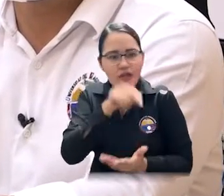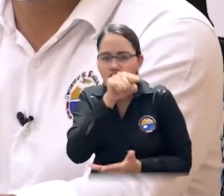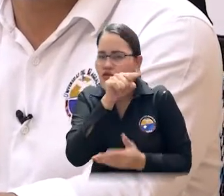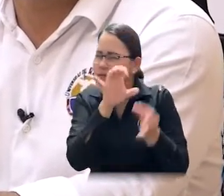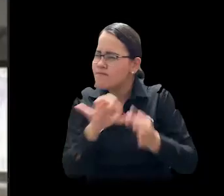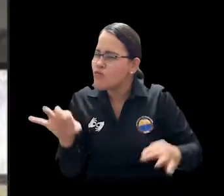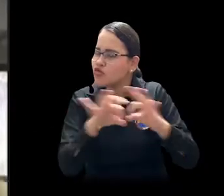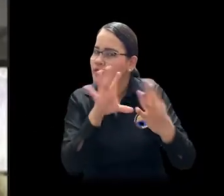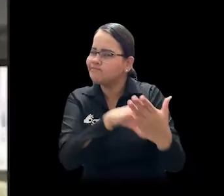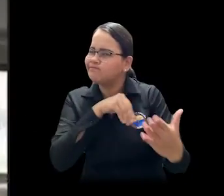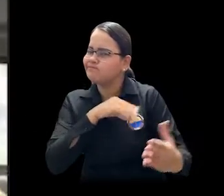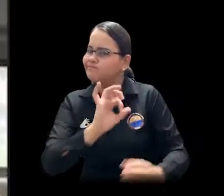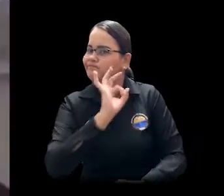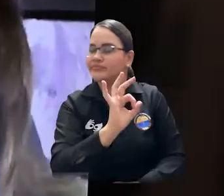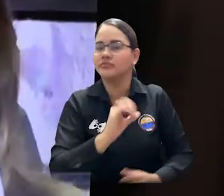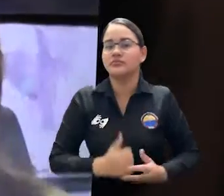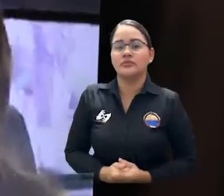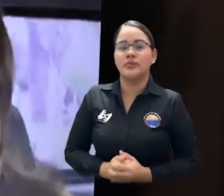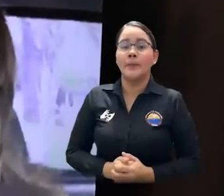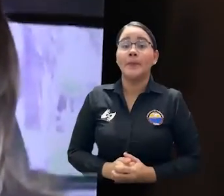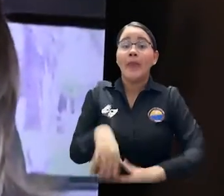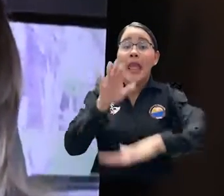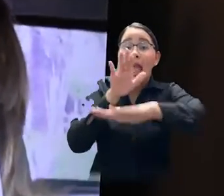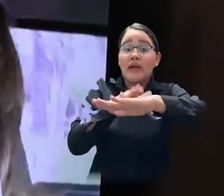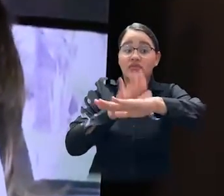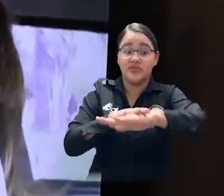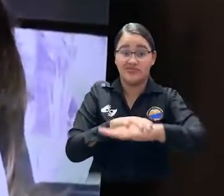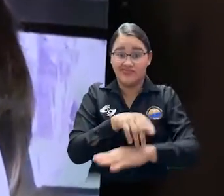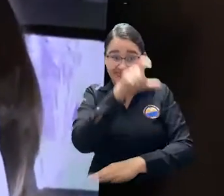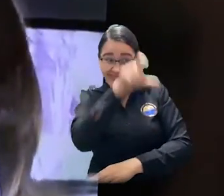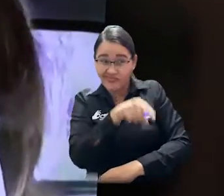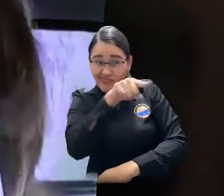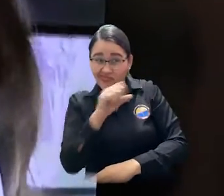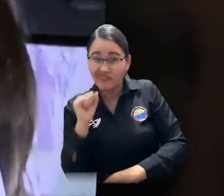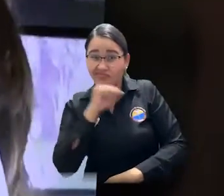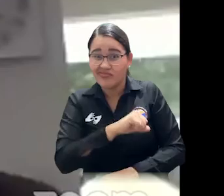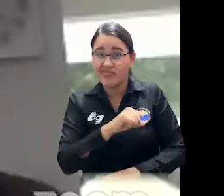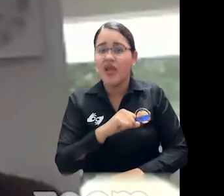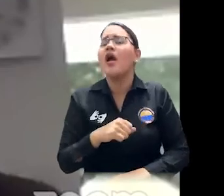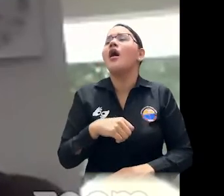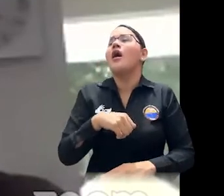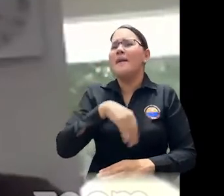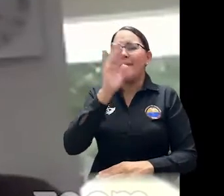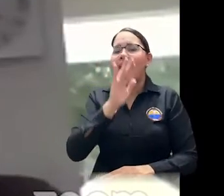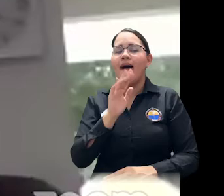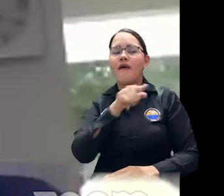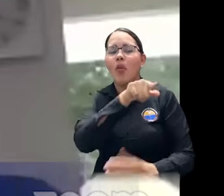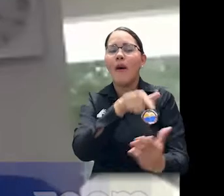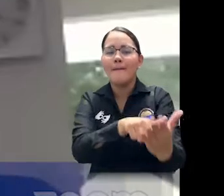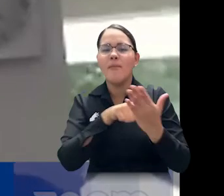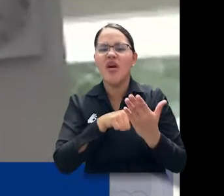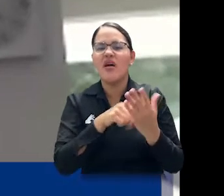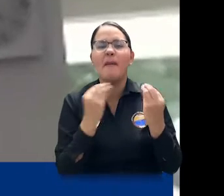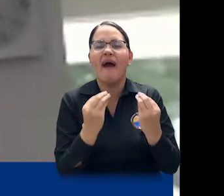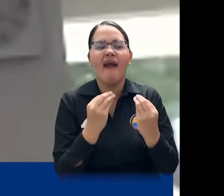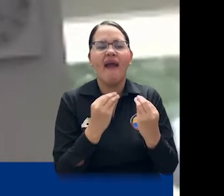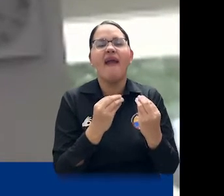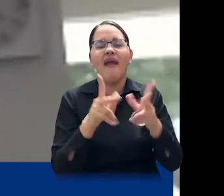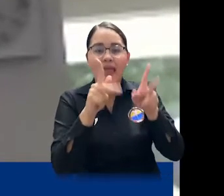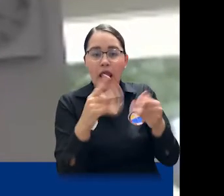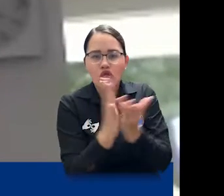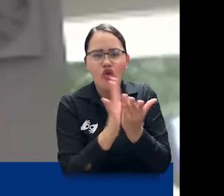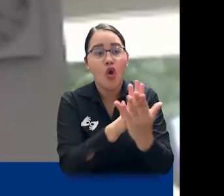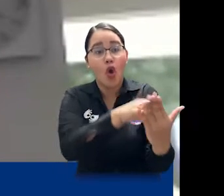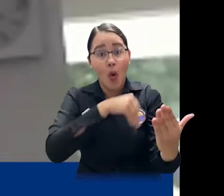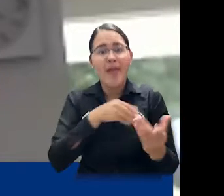bajo sus alas. Entonces eso debe replicarse en este país. Que usted es un ejemplo no solo para